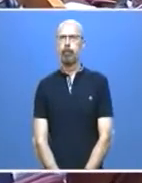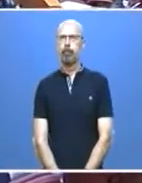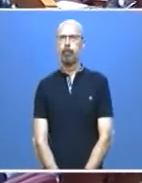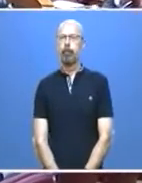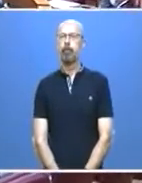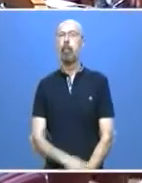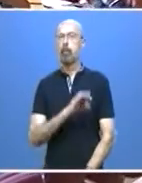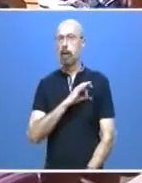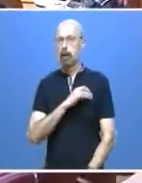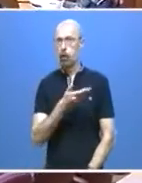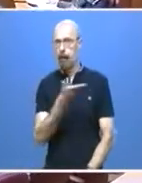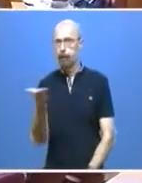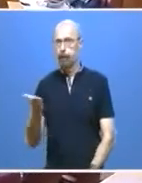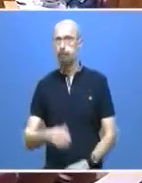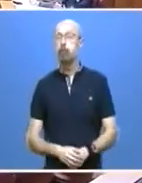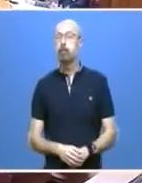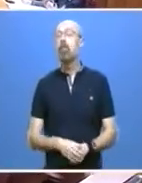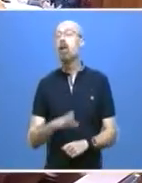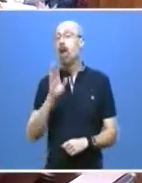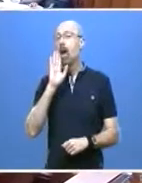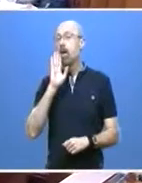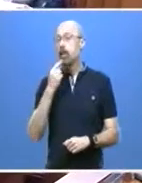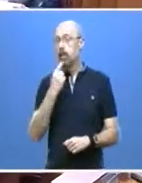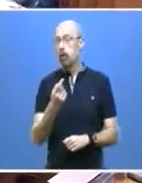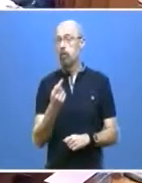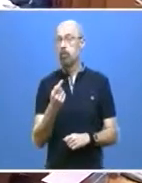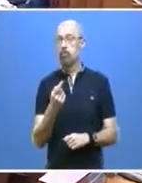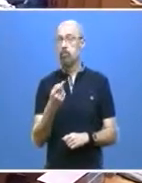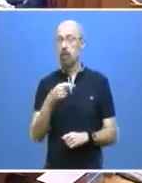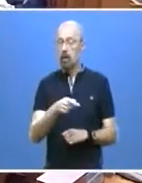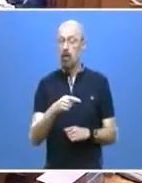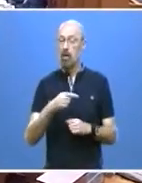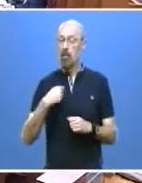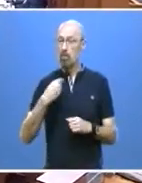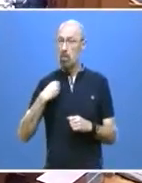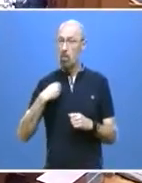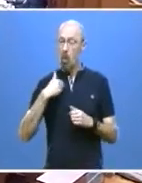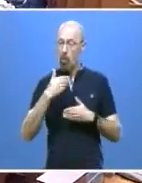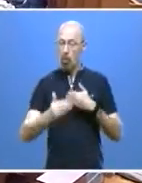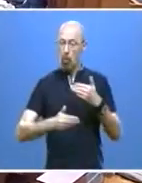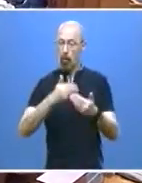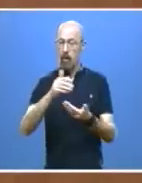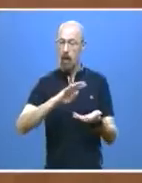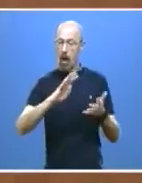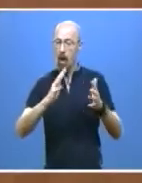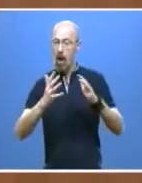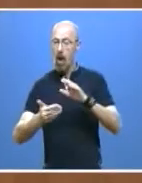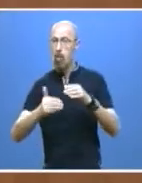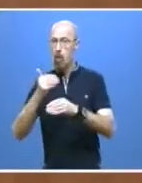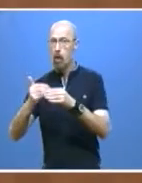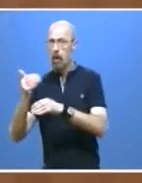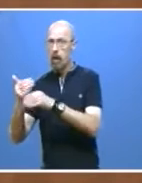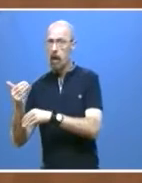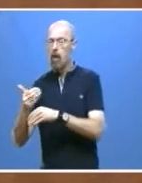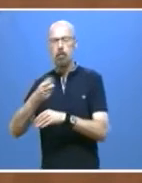Señorías, como dije antes, este profundo proceso de modernización que debemos asumir comprende